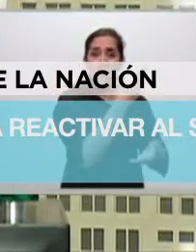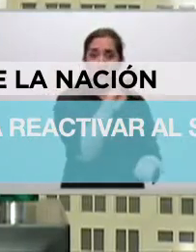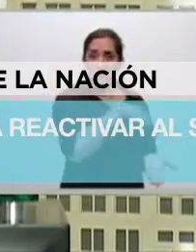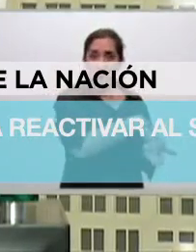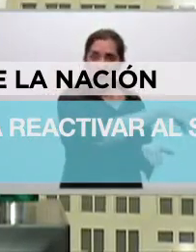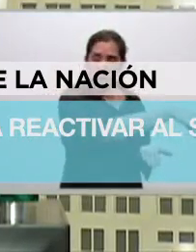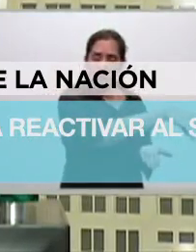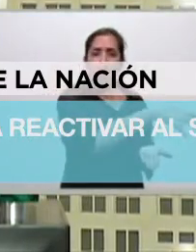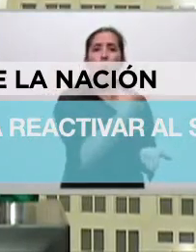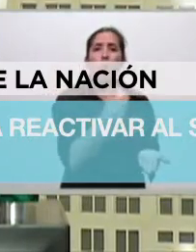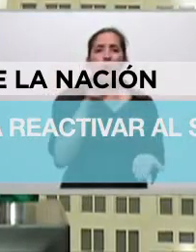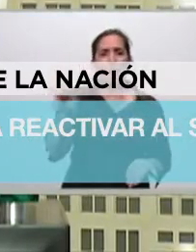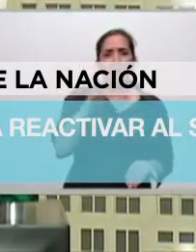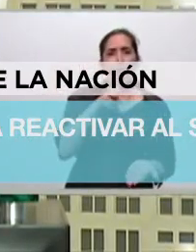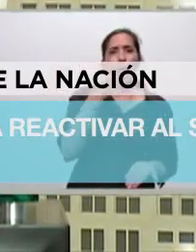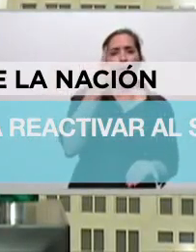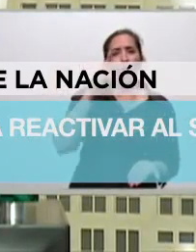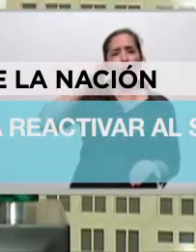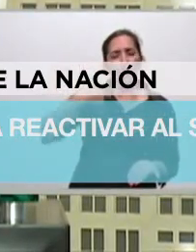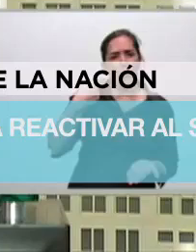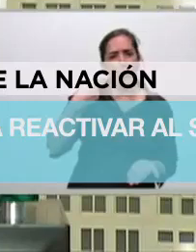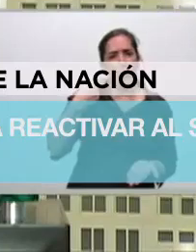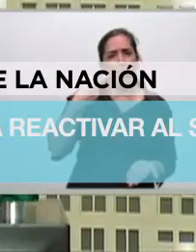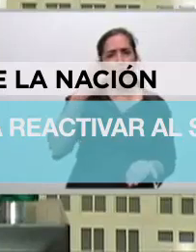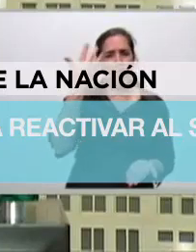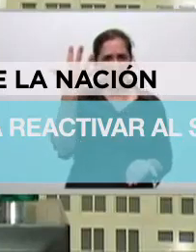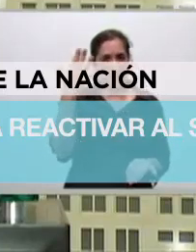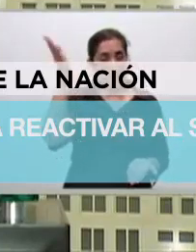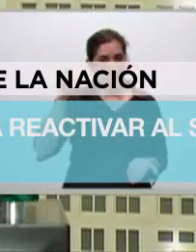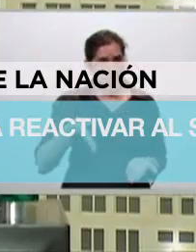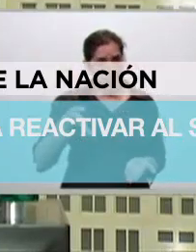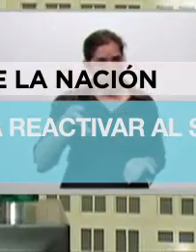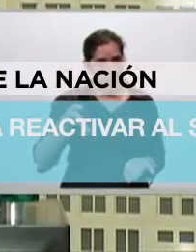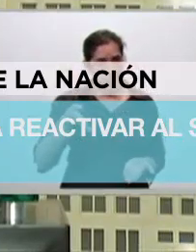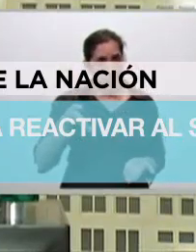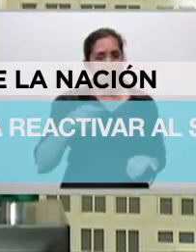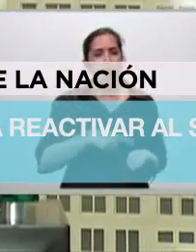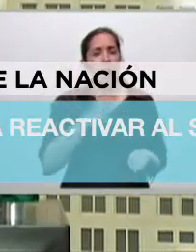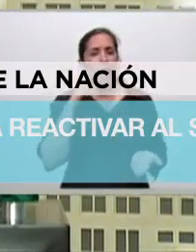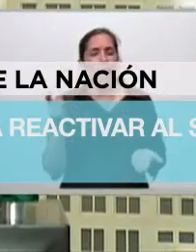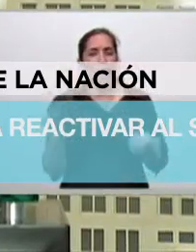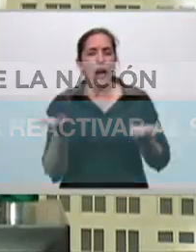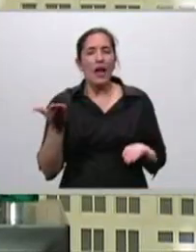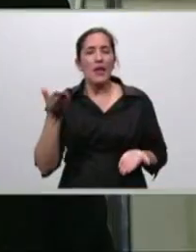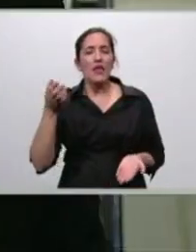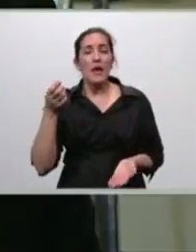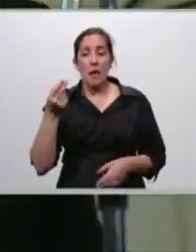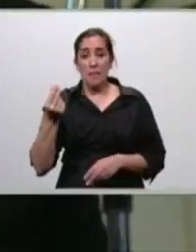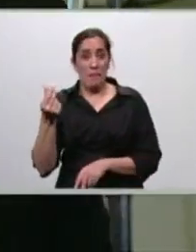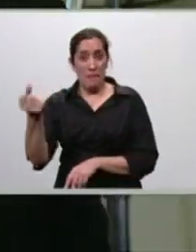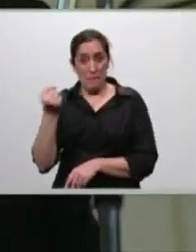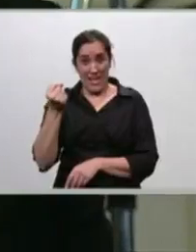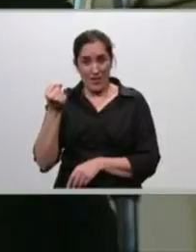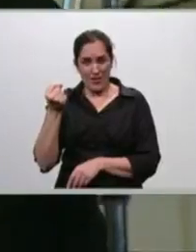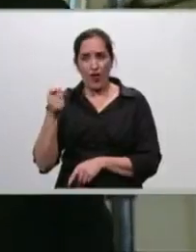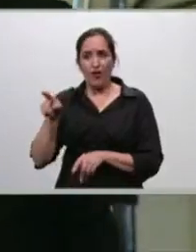hasta el 1,5% del equivalente en pesos del CEDIN por esos servicios